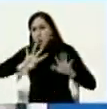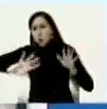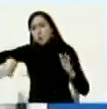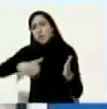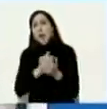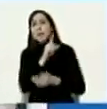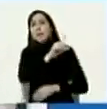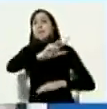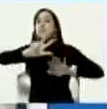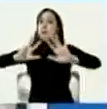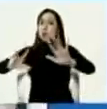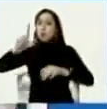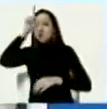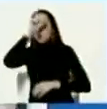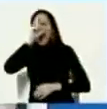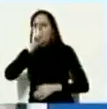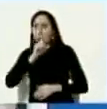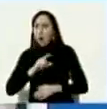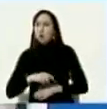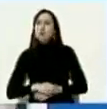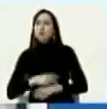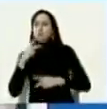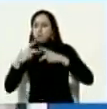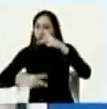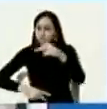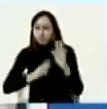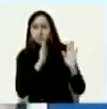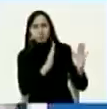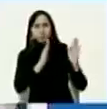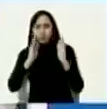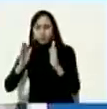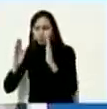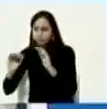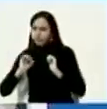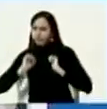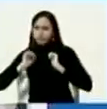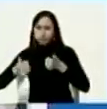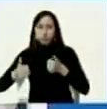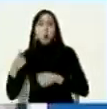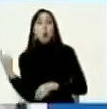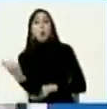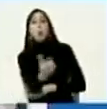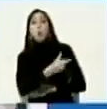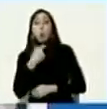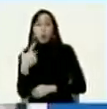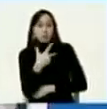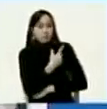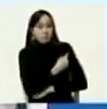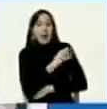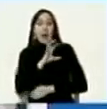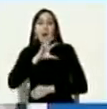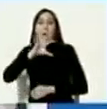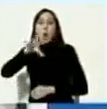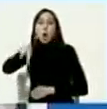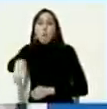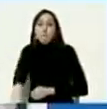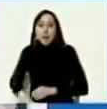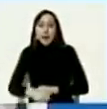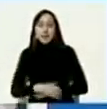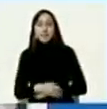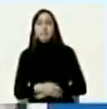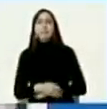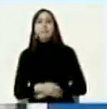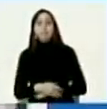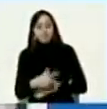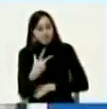estamos en esa etapa de búsqueda y compra de las vacunas para